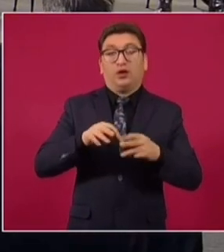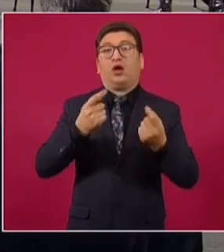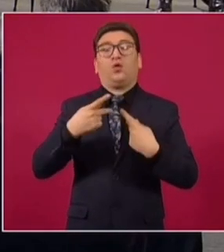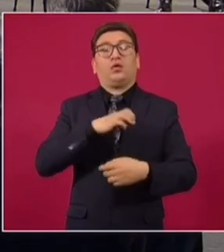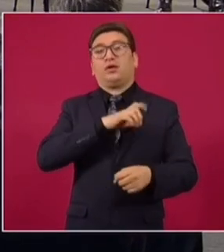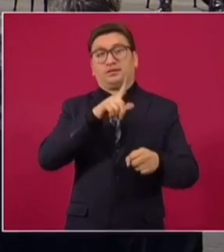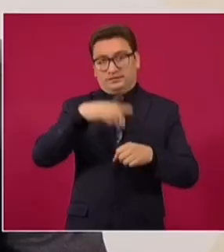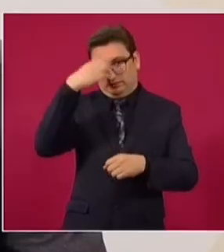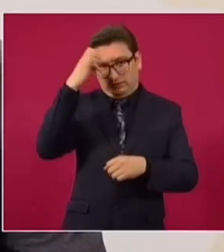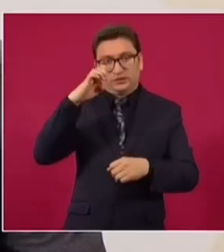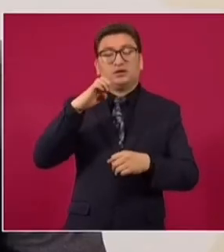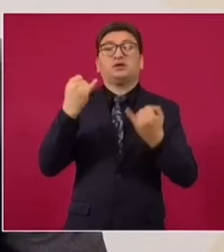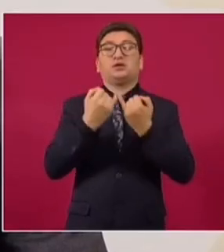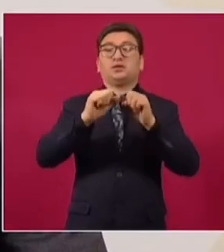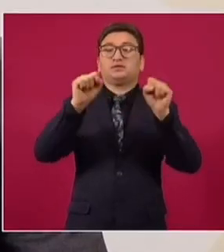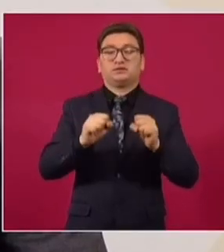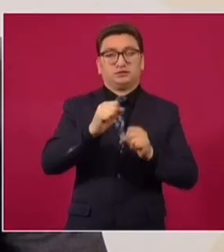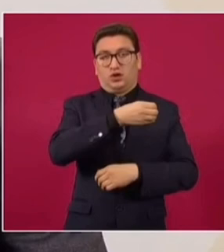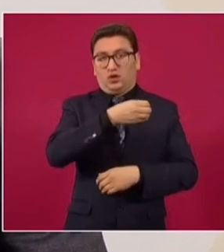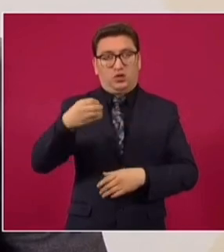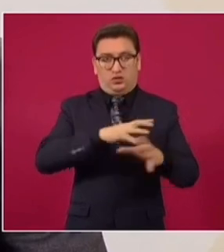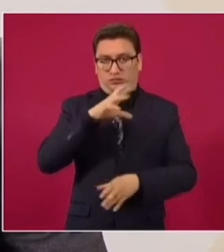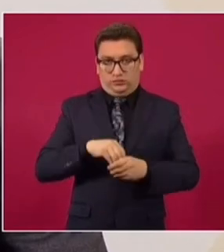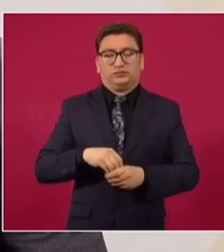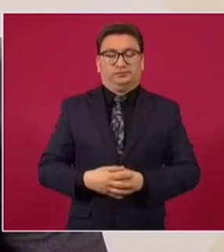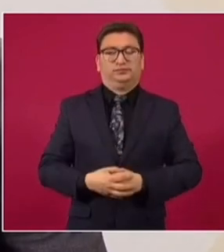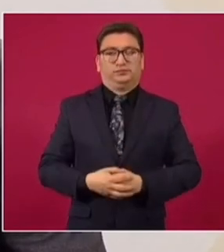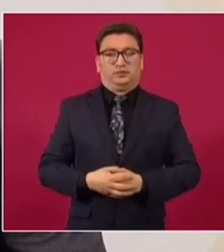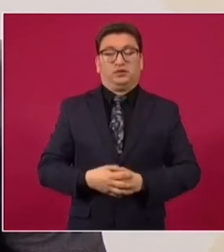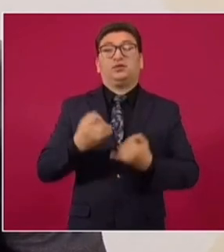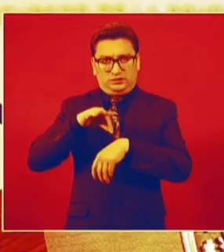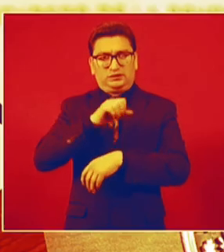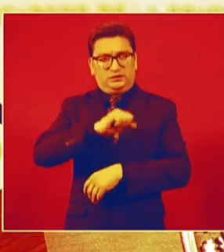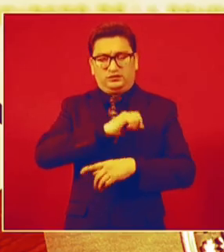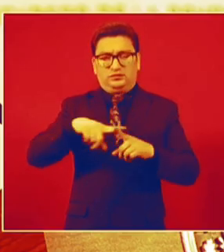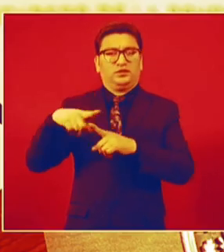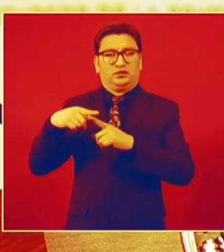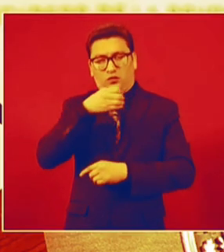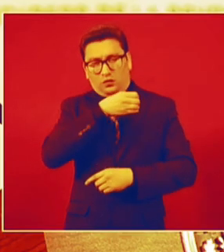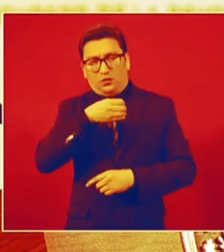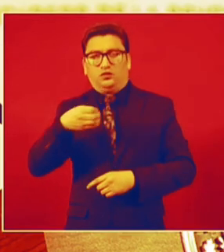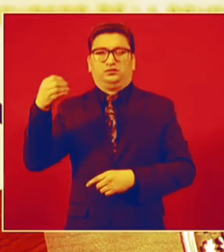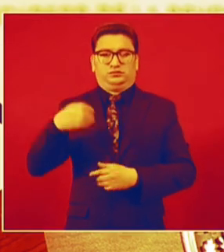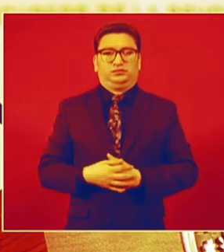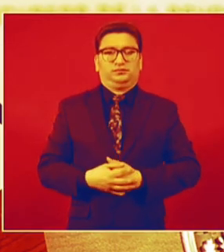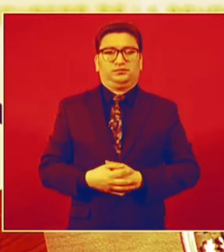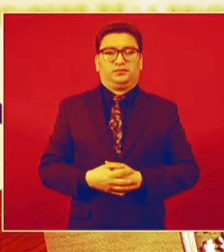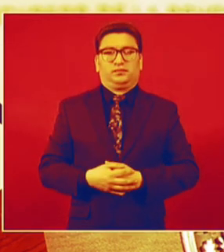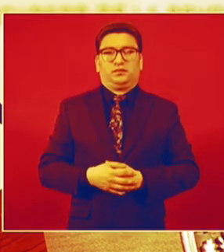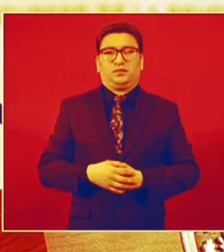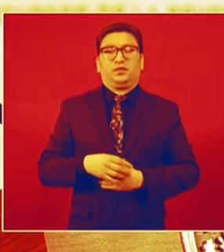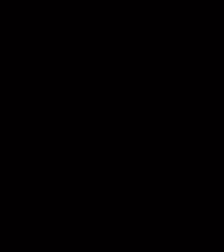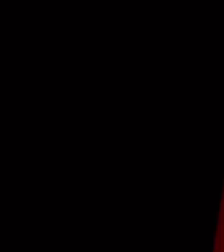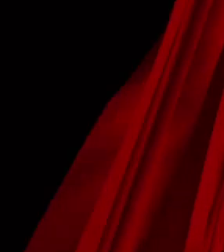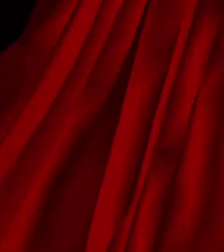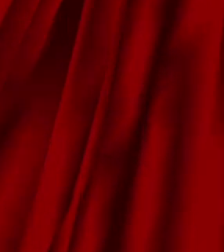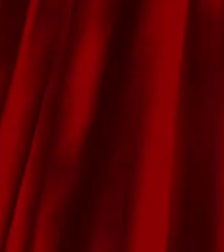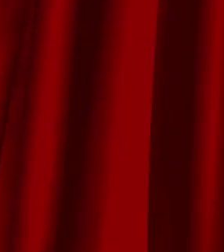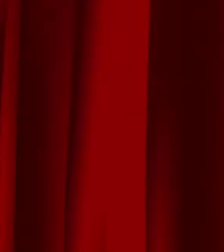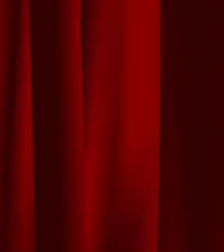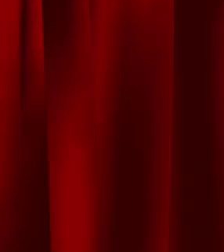ordenar todo el sistema de pago, una especie de nómina única.